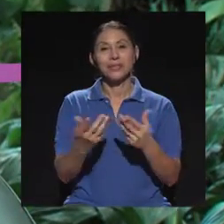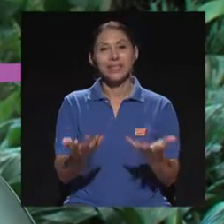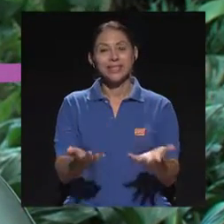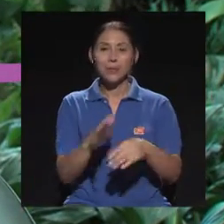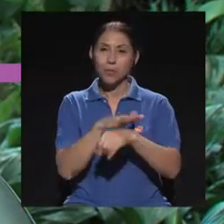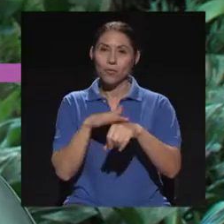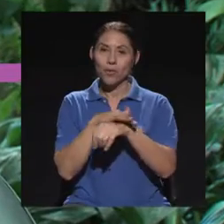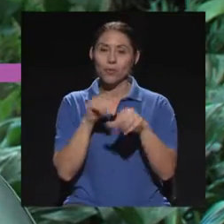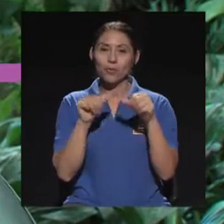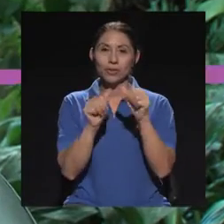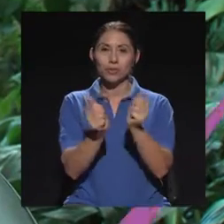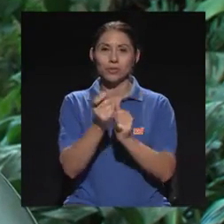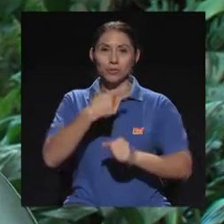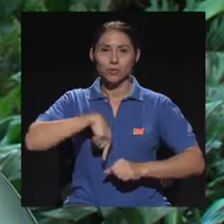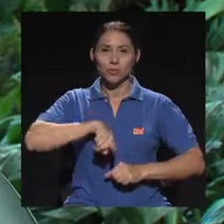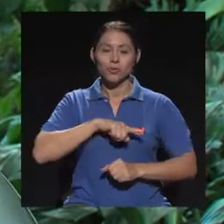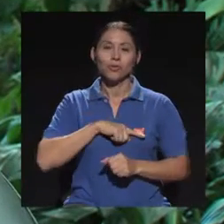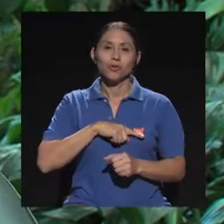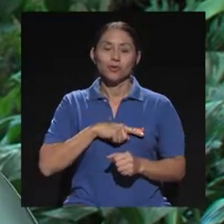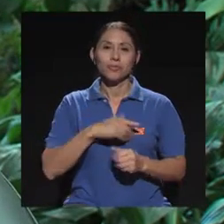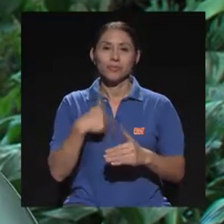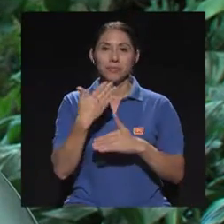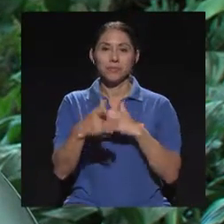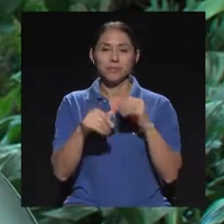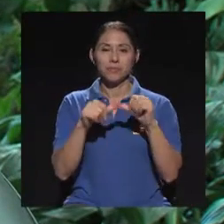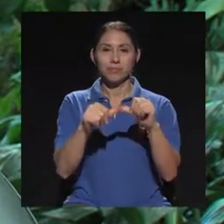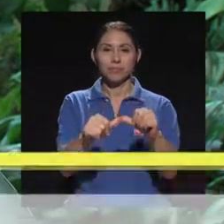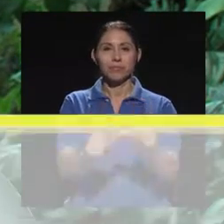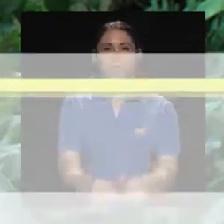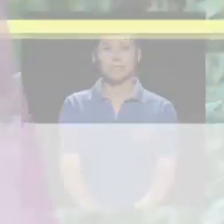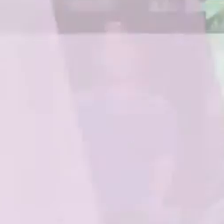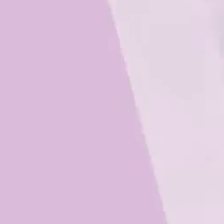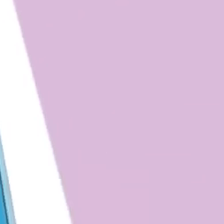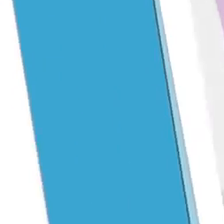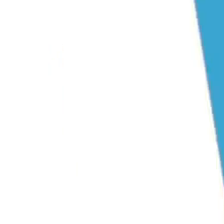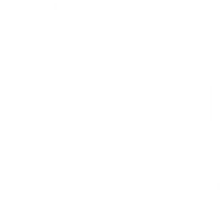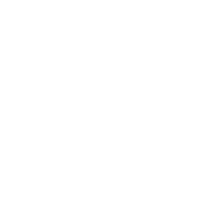Entonces, por favor, quédense con nosotros y pronto regresamos.